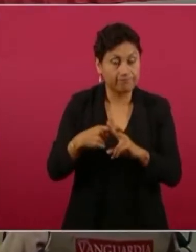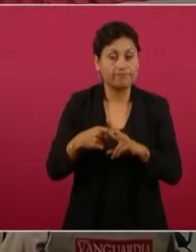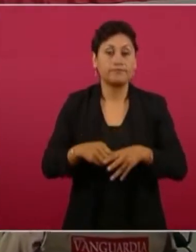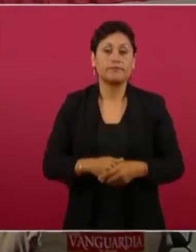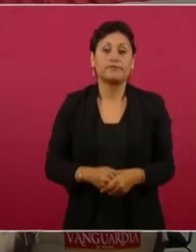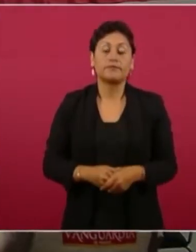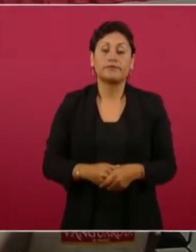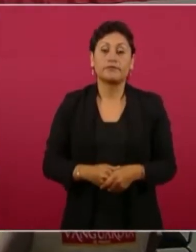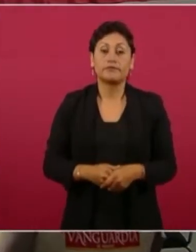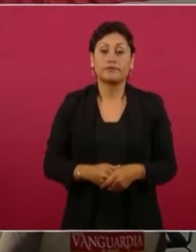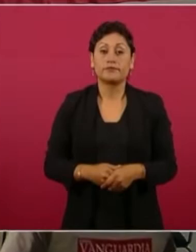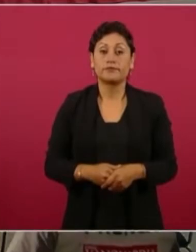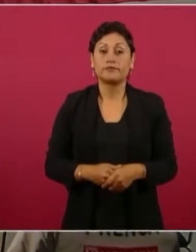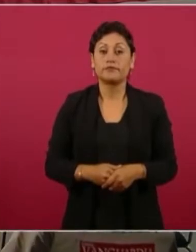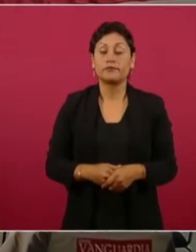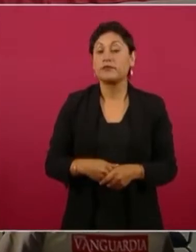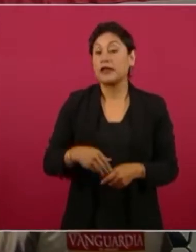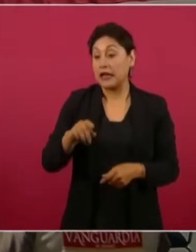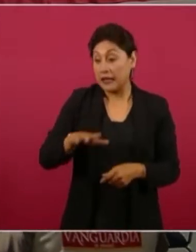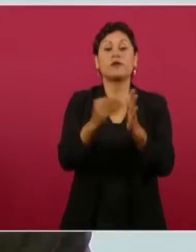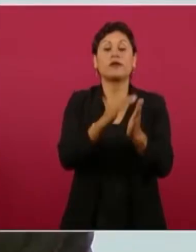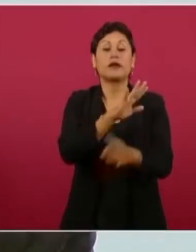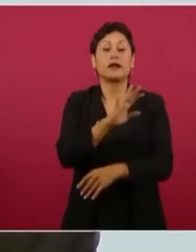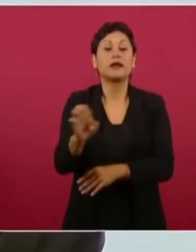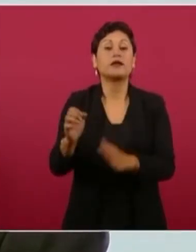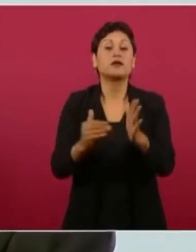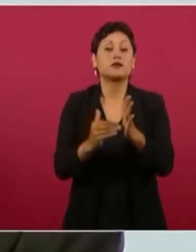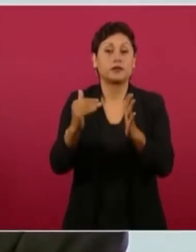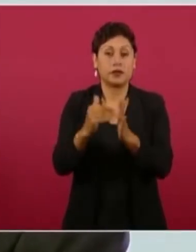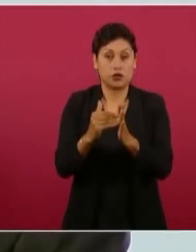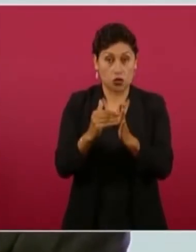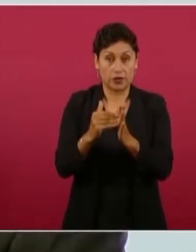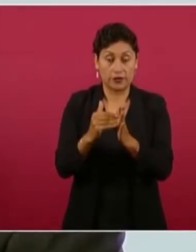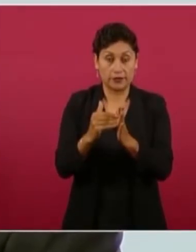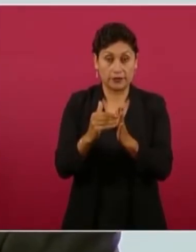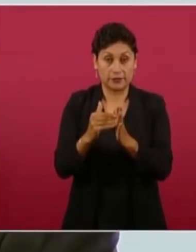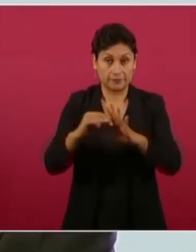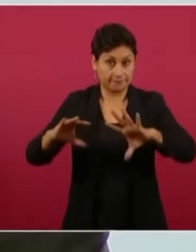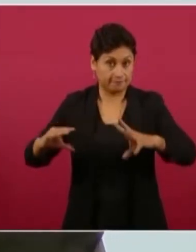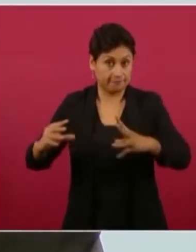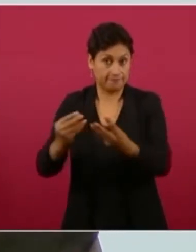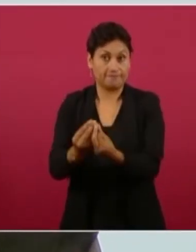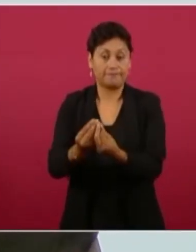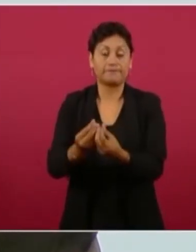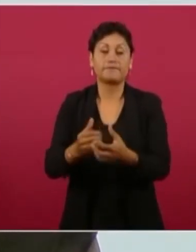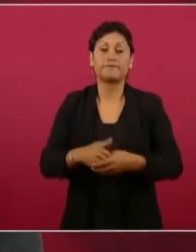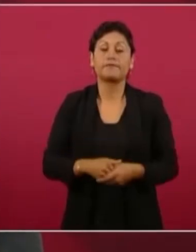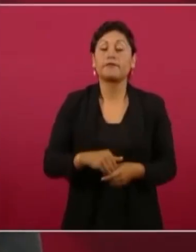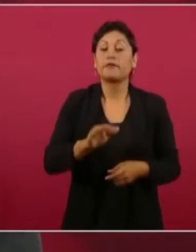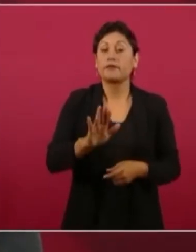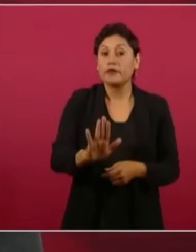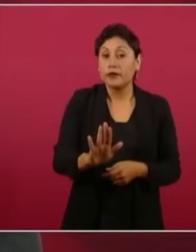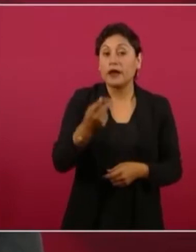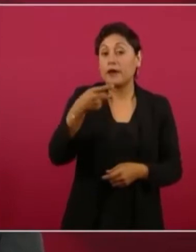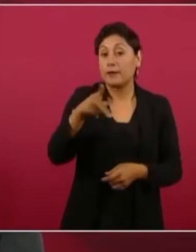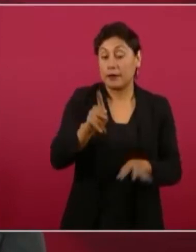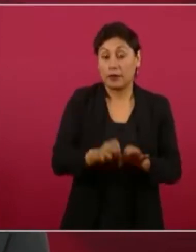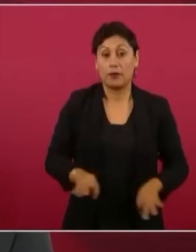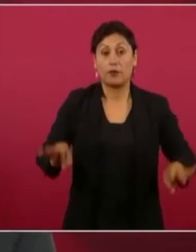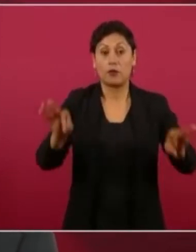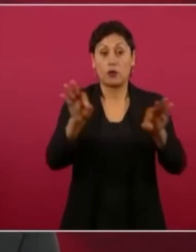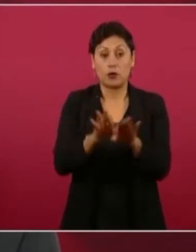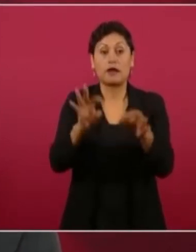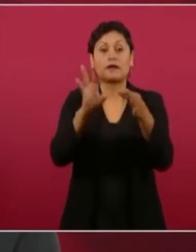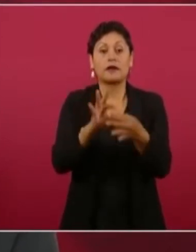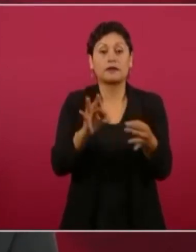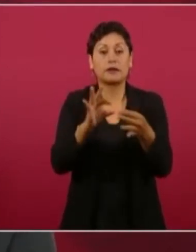judicialización, principalmente las denuncias sobre el delito de uso ilícito de atribuciones y facultades de funcionarios